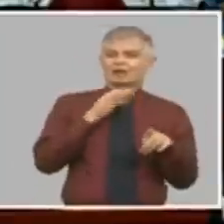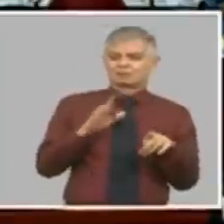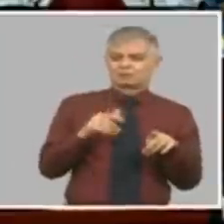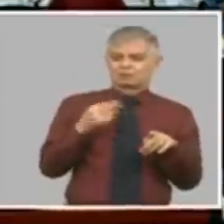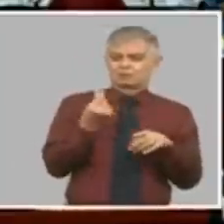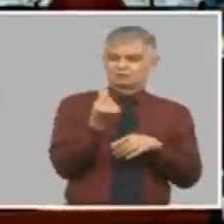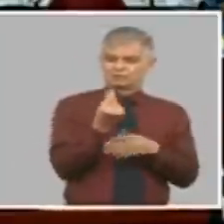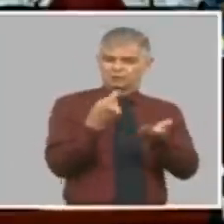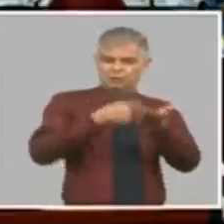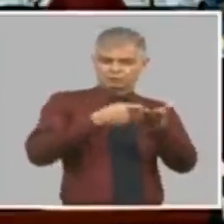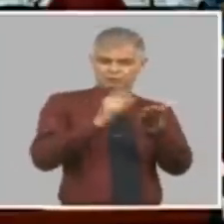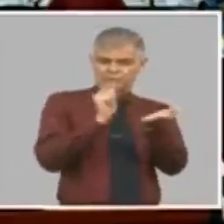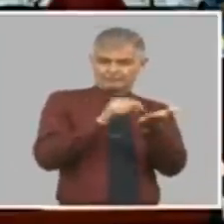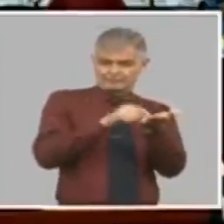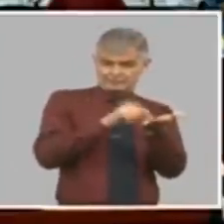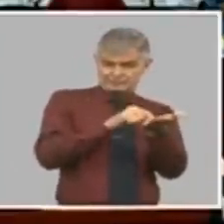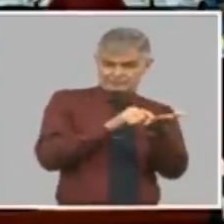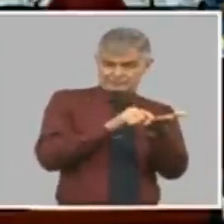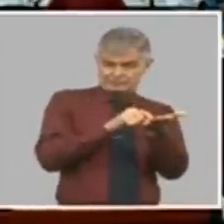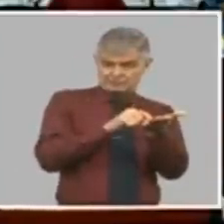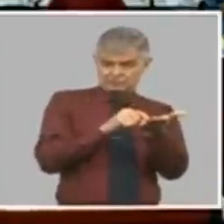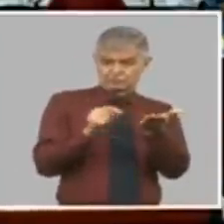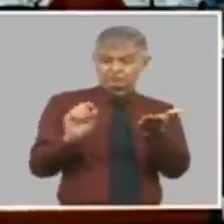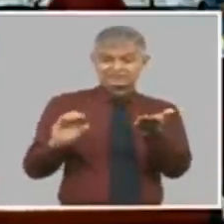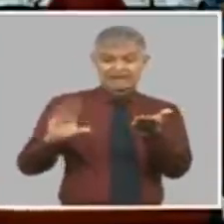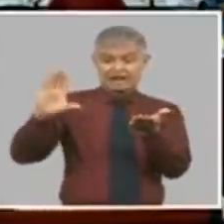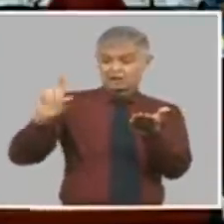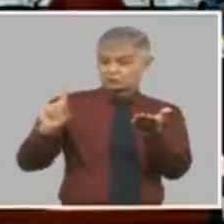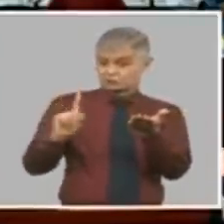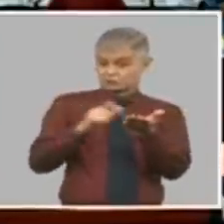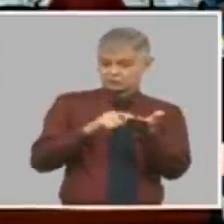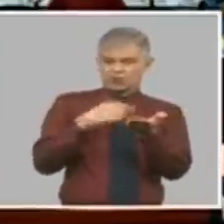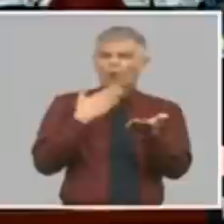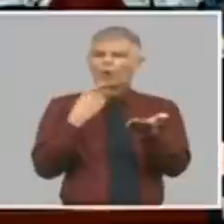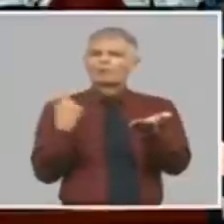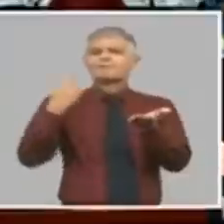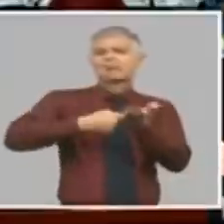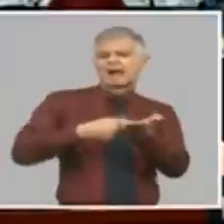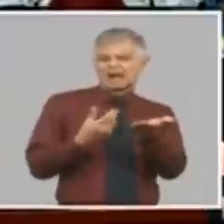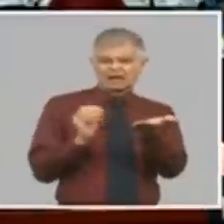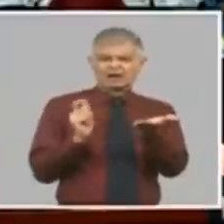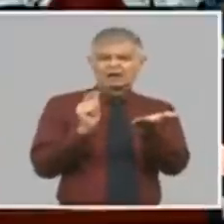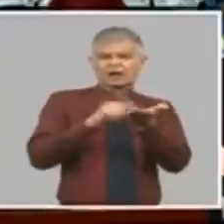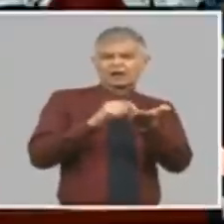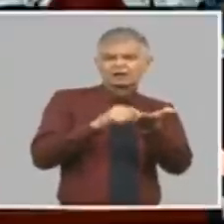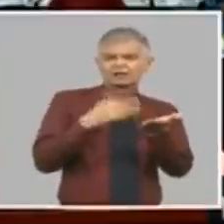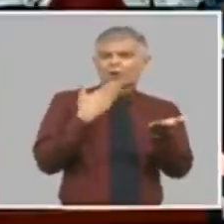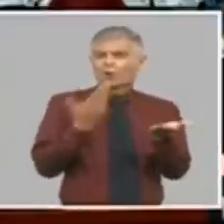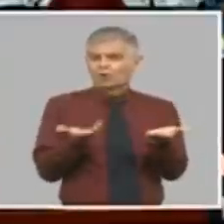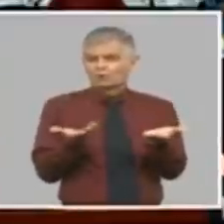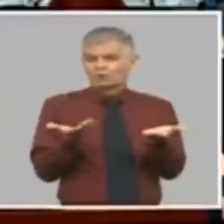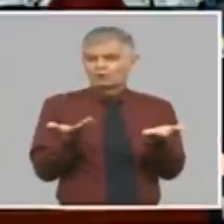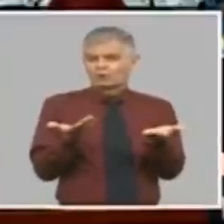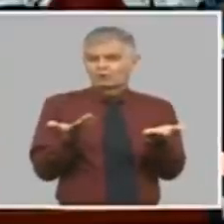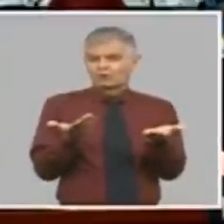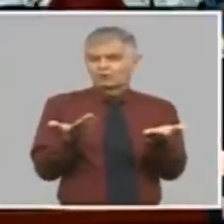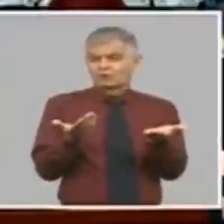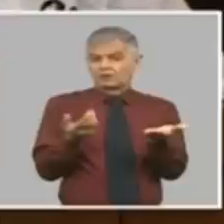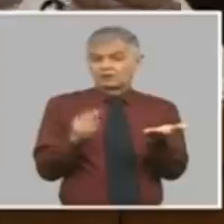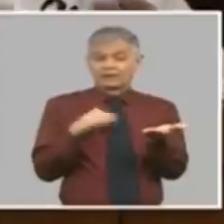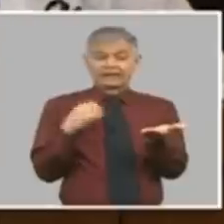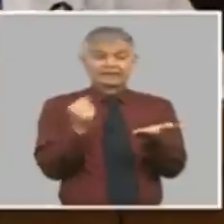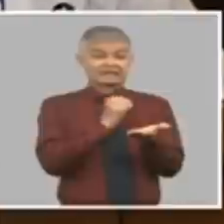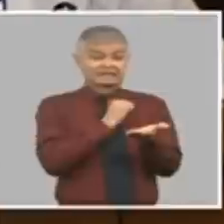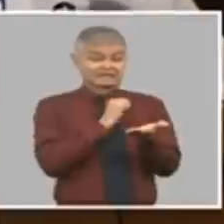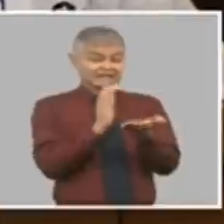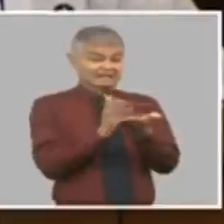tienen subsidio yo creo que también tenemos que hacernos un grupo de preguntas en positivo si queremos quitar un